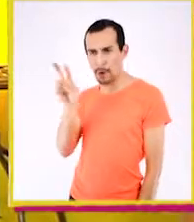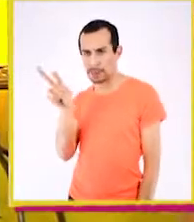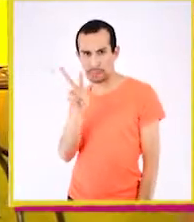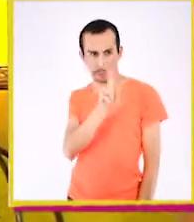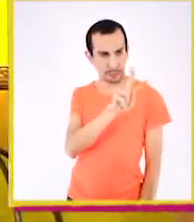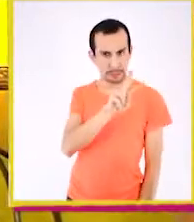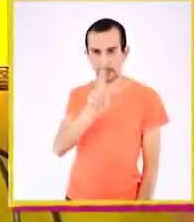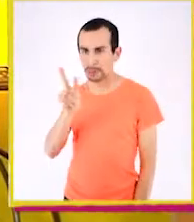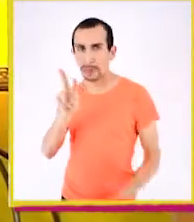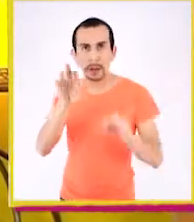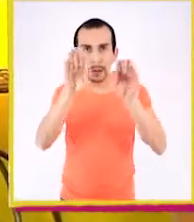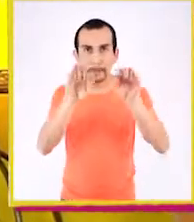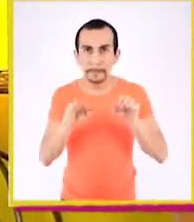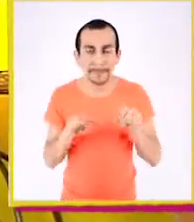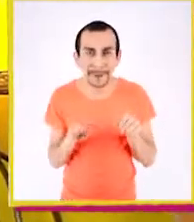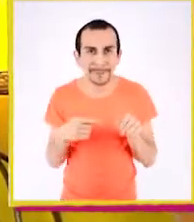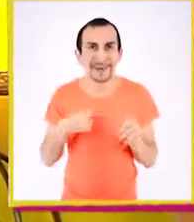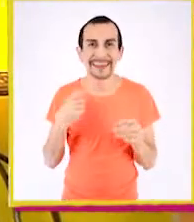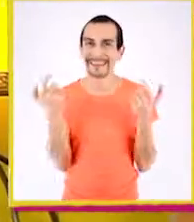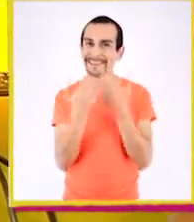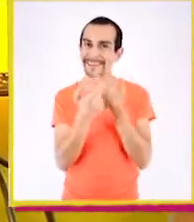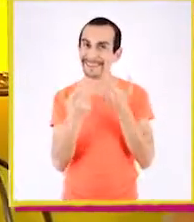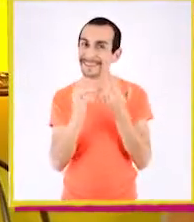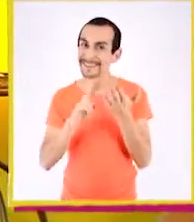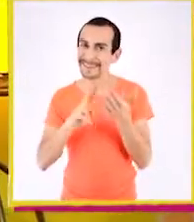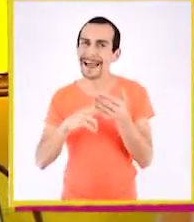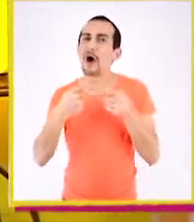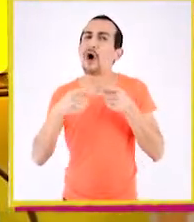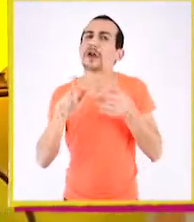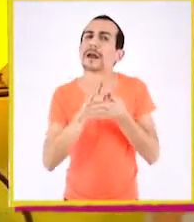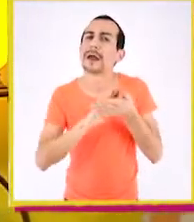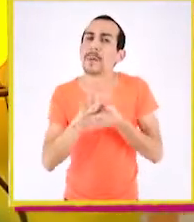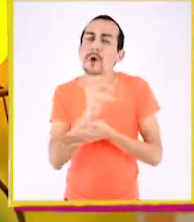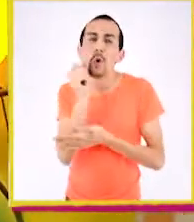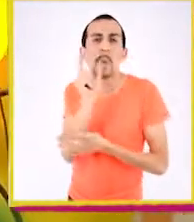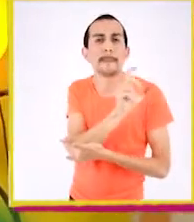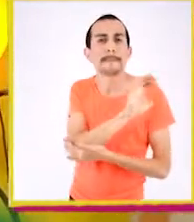Qué entretenido, ¿cierto? ¿Se les ocurre algún otro ejemplo?